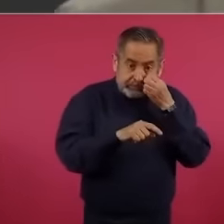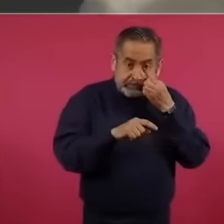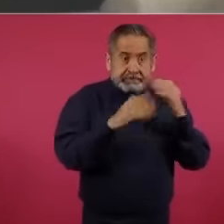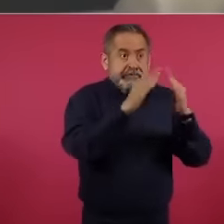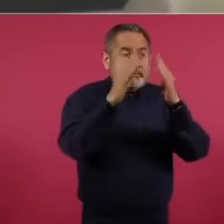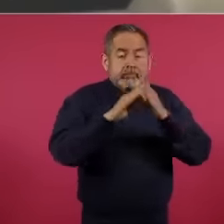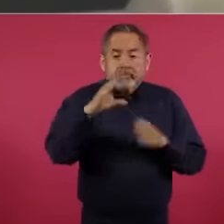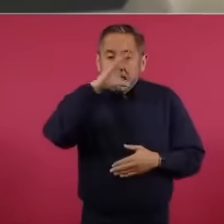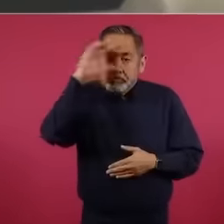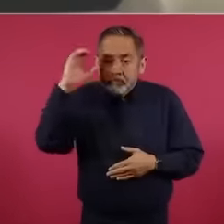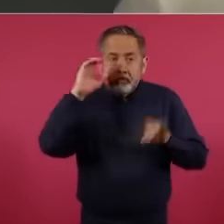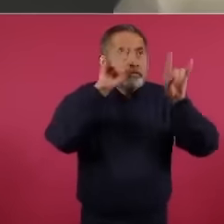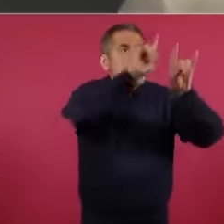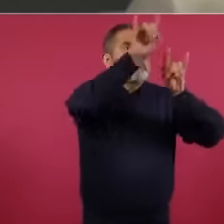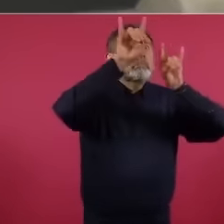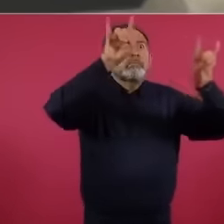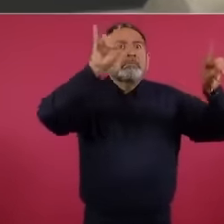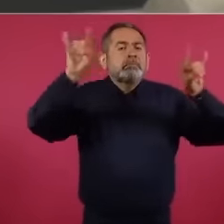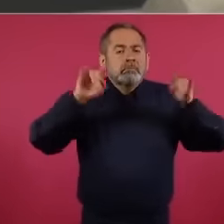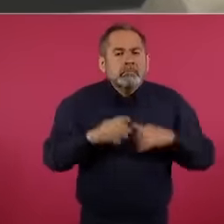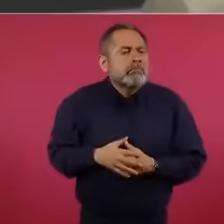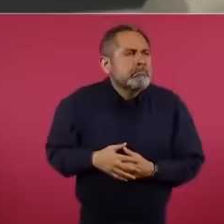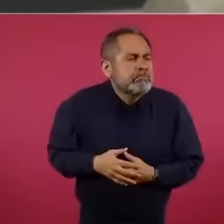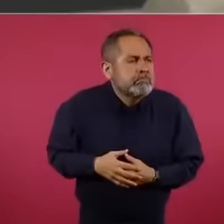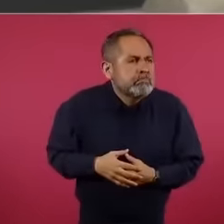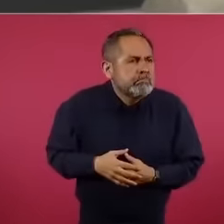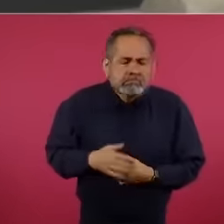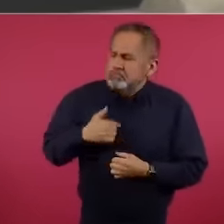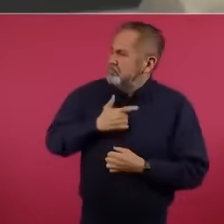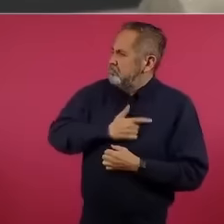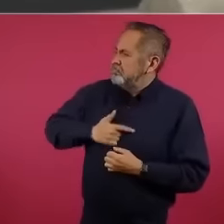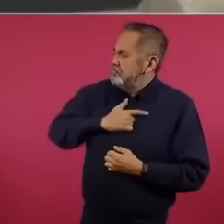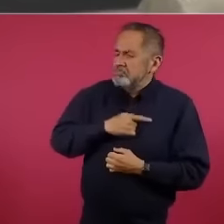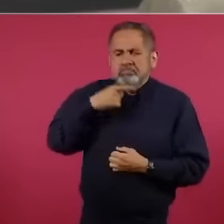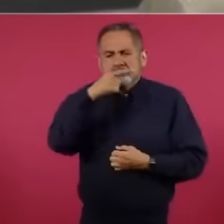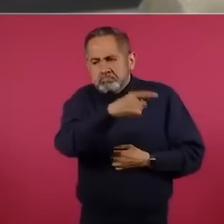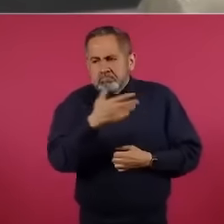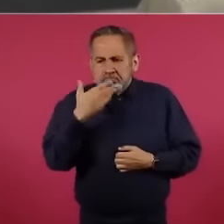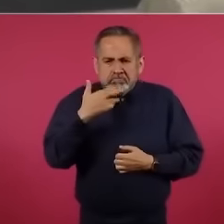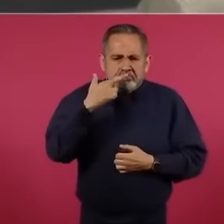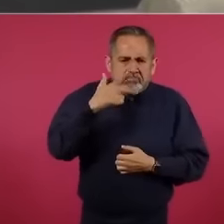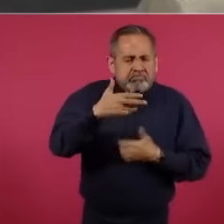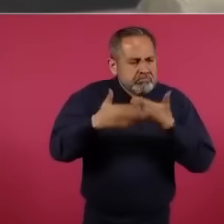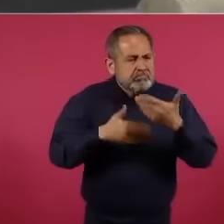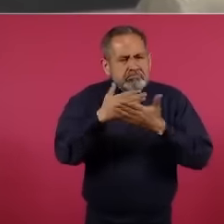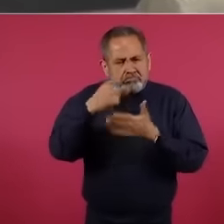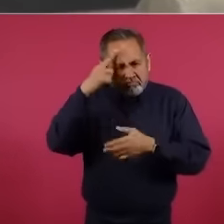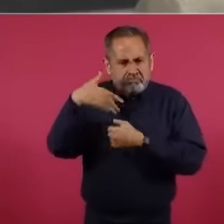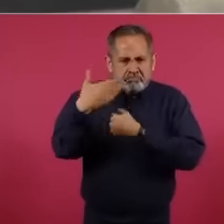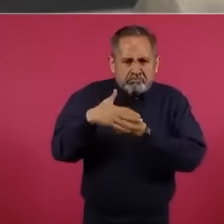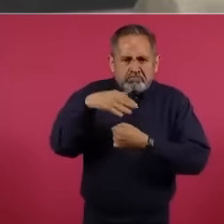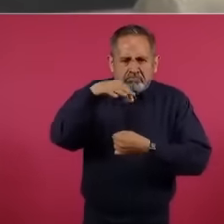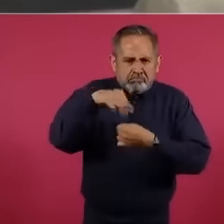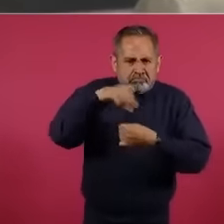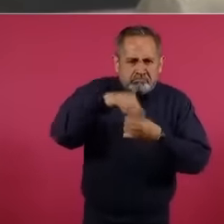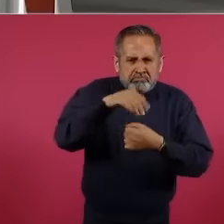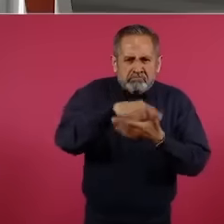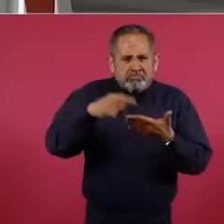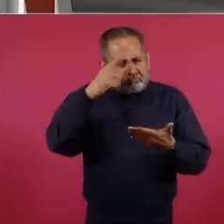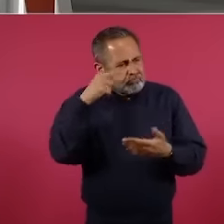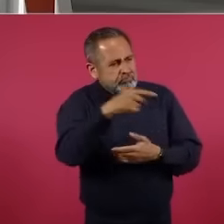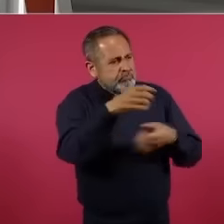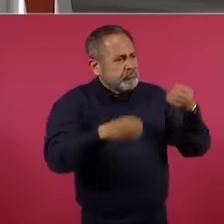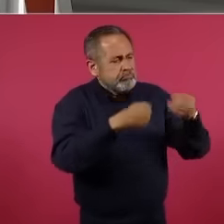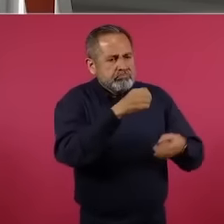de los que ellos consideran que son los que mejor le van a rendir a la nación, bueno, a ese lugar en